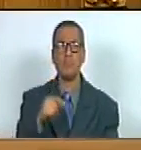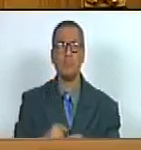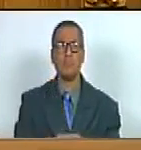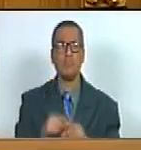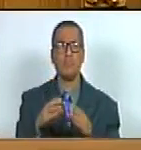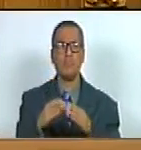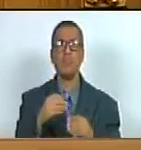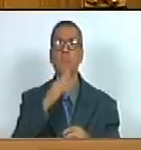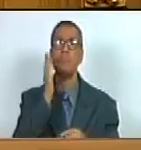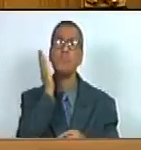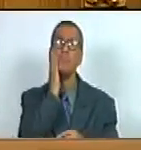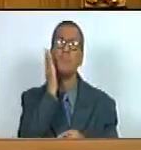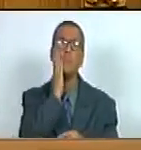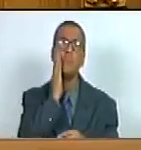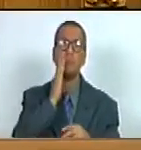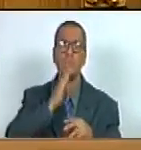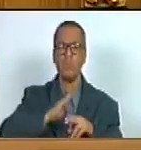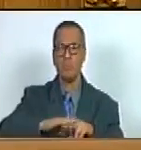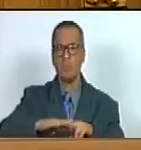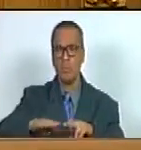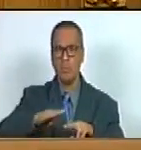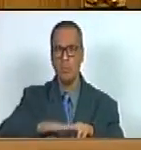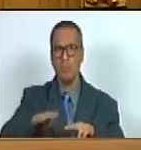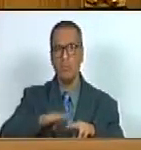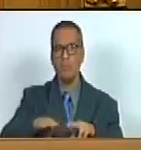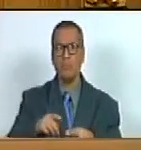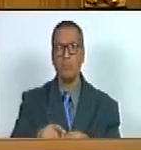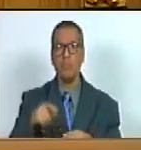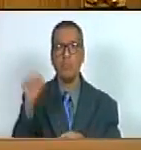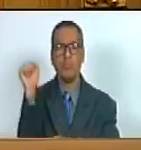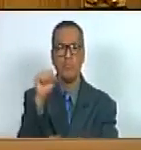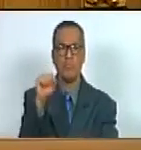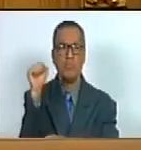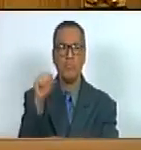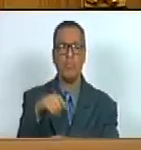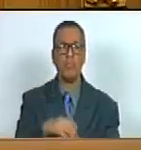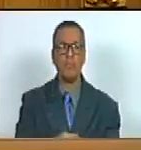condición de madre con un niño autista